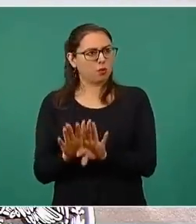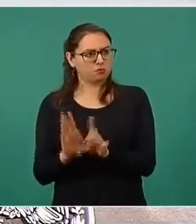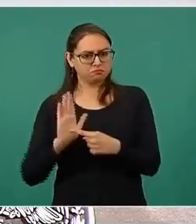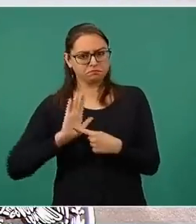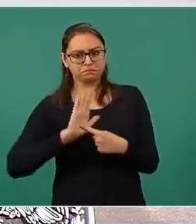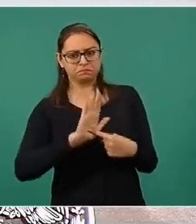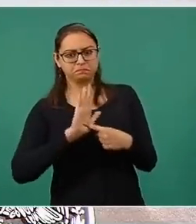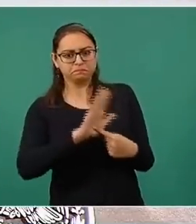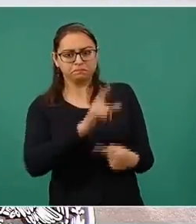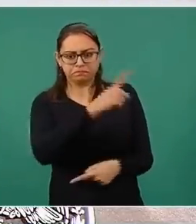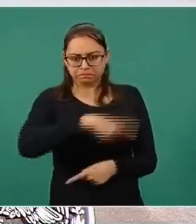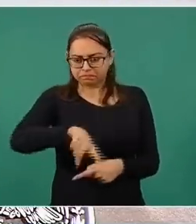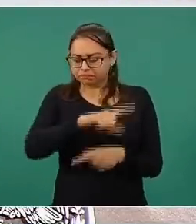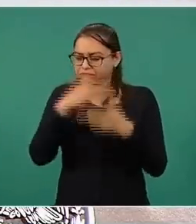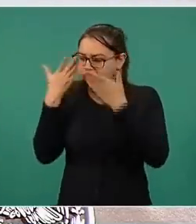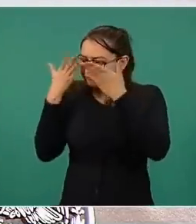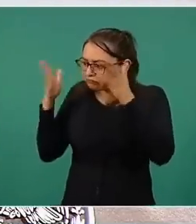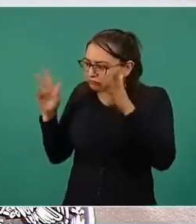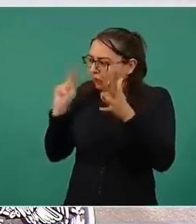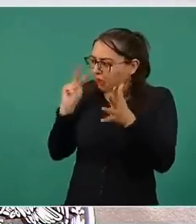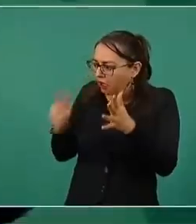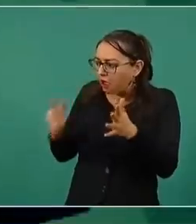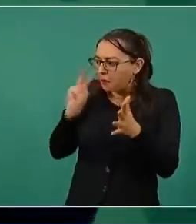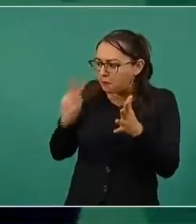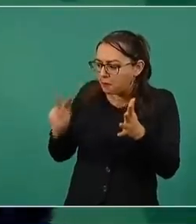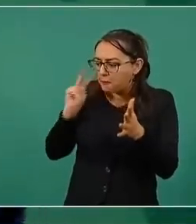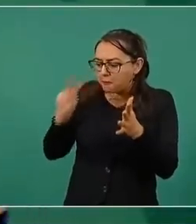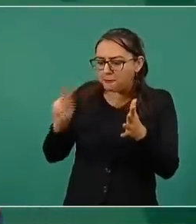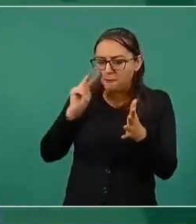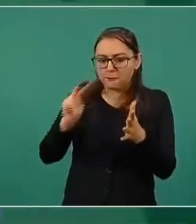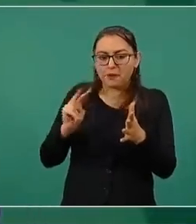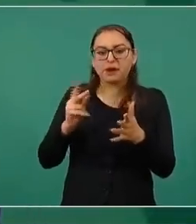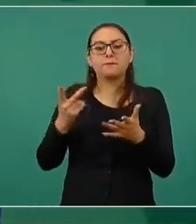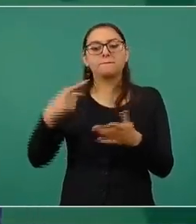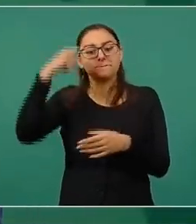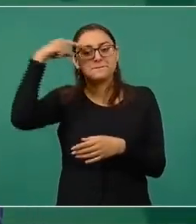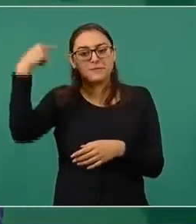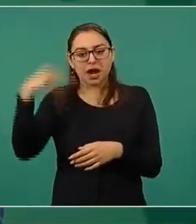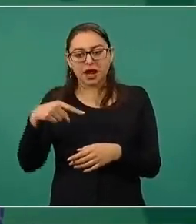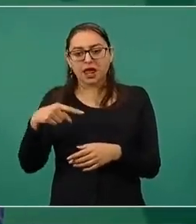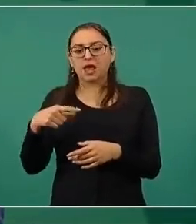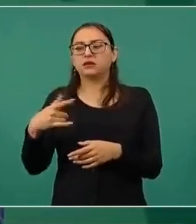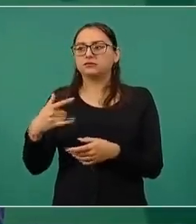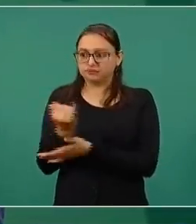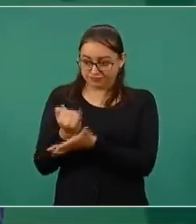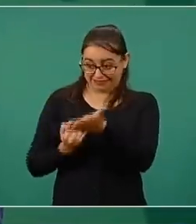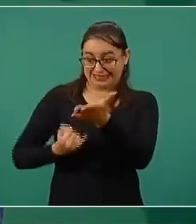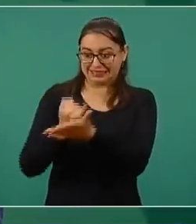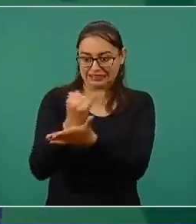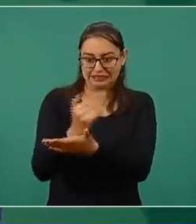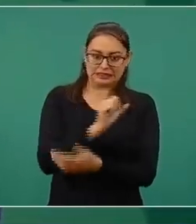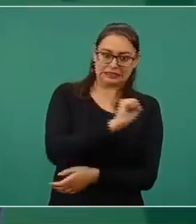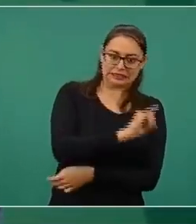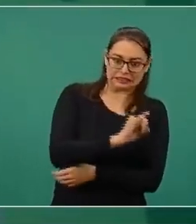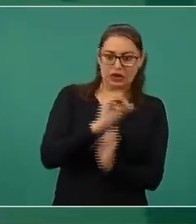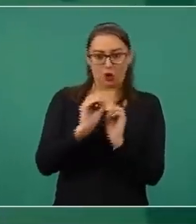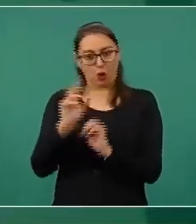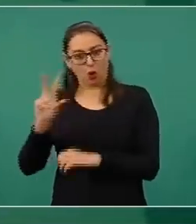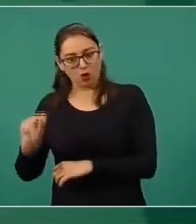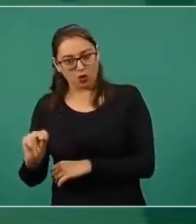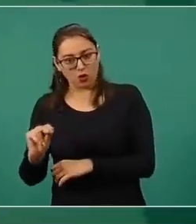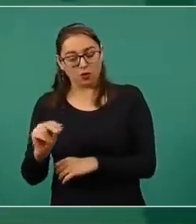que tengan más elementos y que